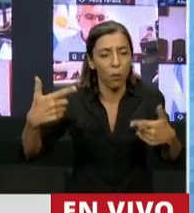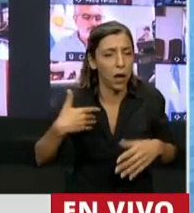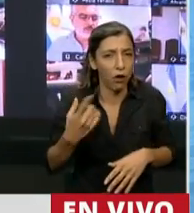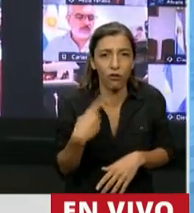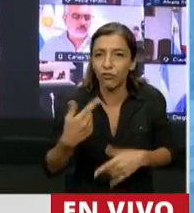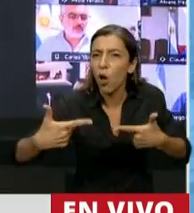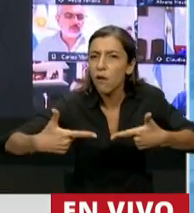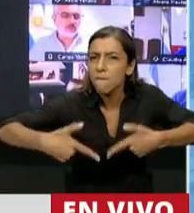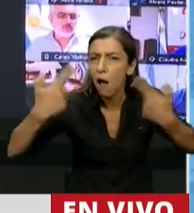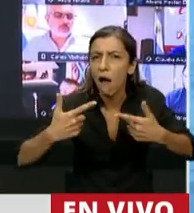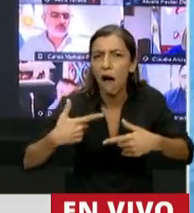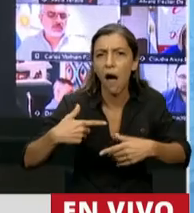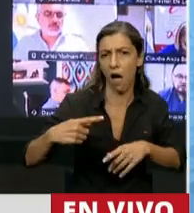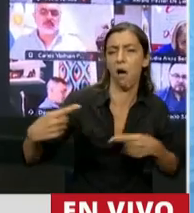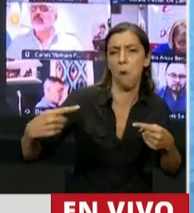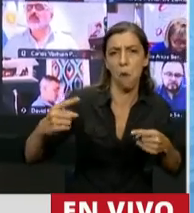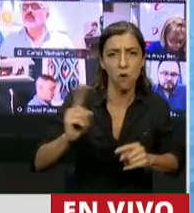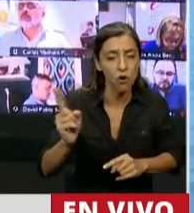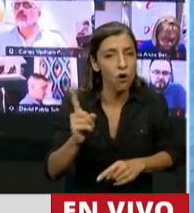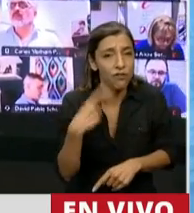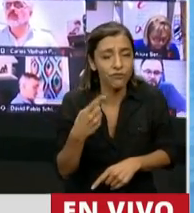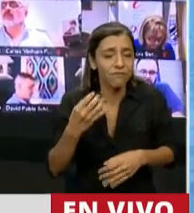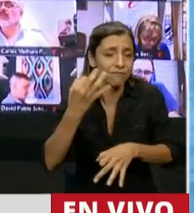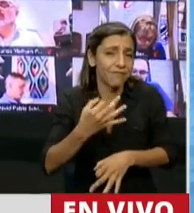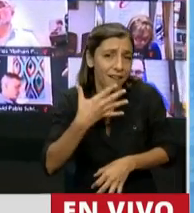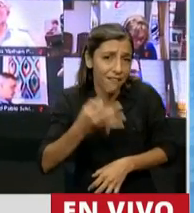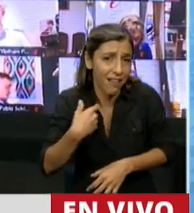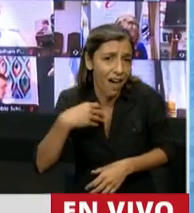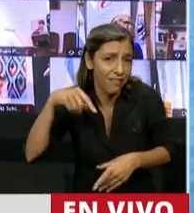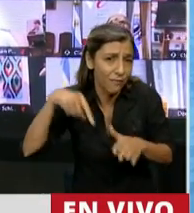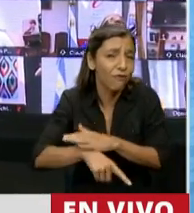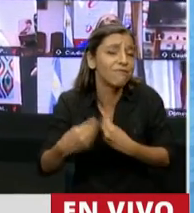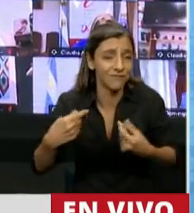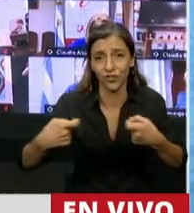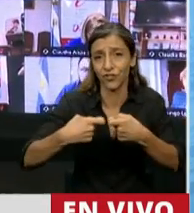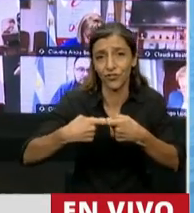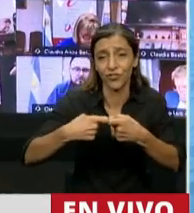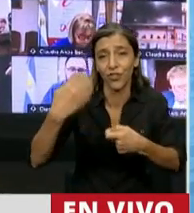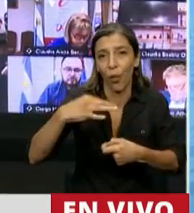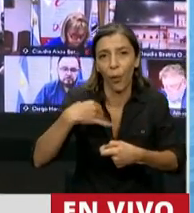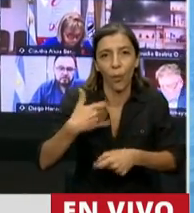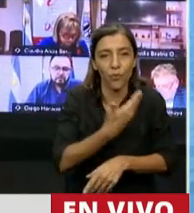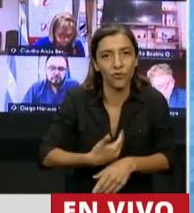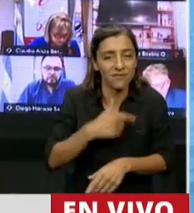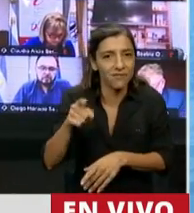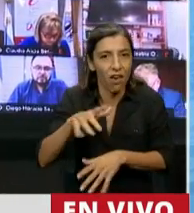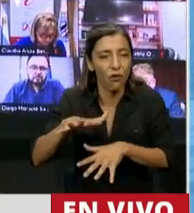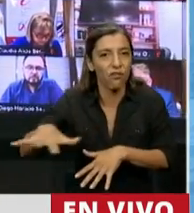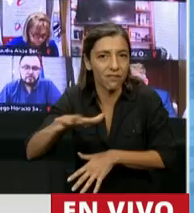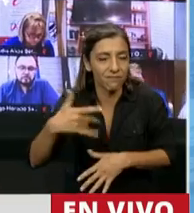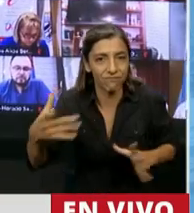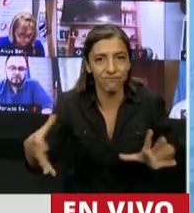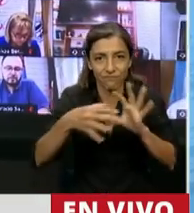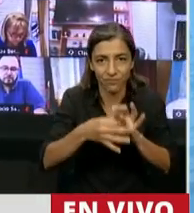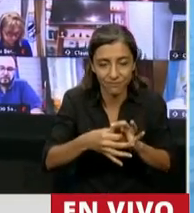y para eso necesitamos leyes. Y por ejemplo, no es solamente este proyecto, sino que también en